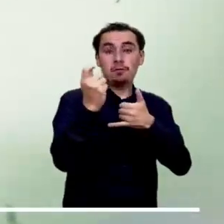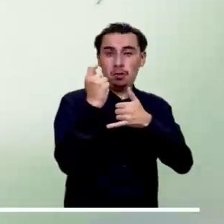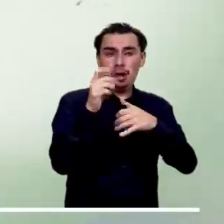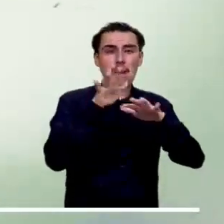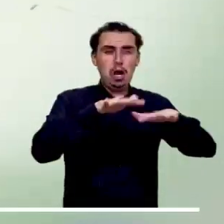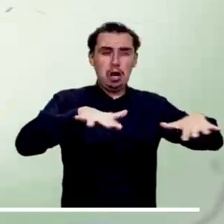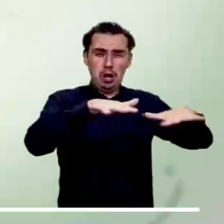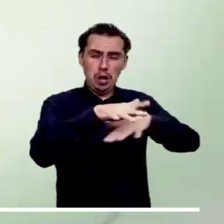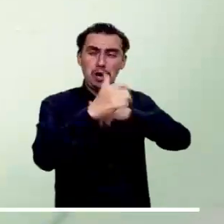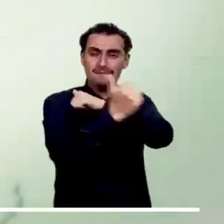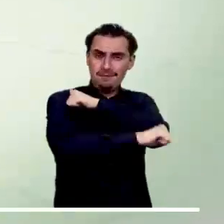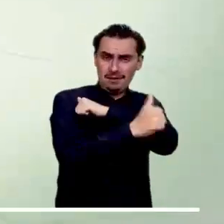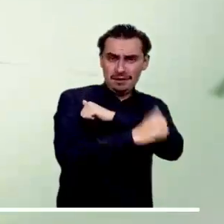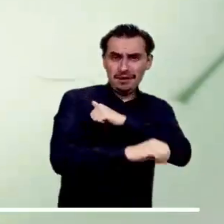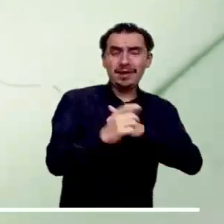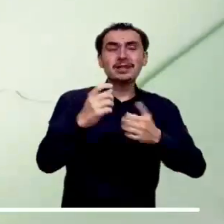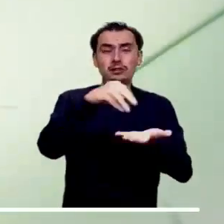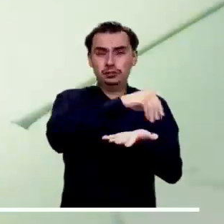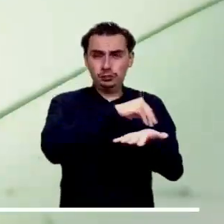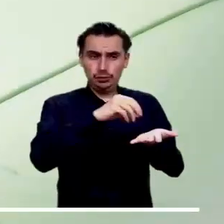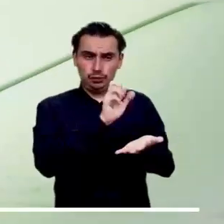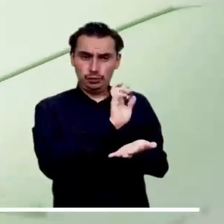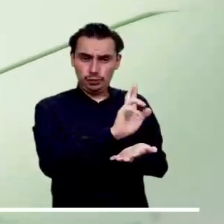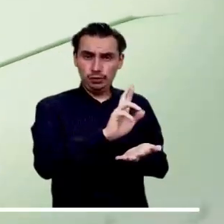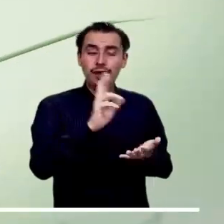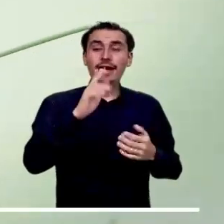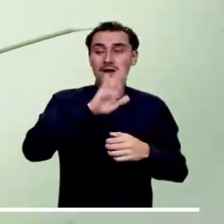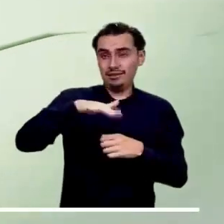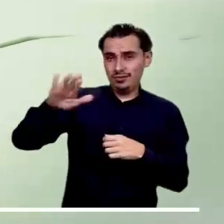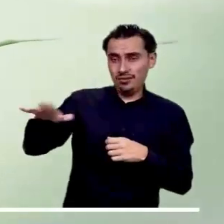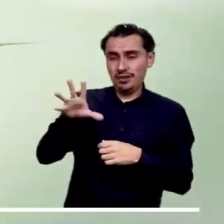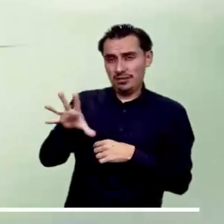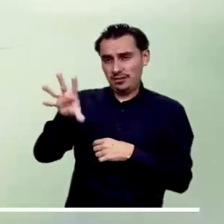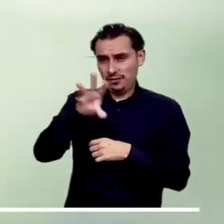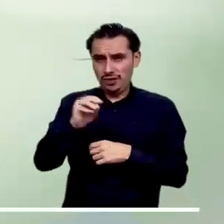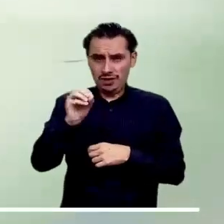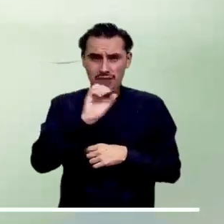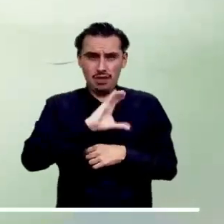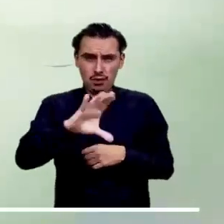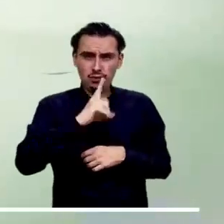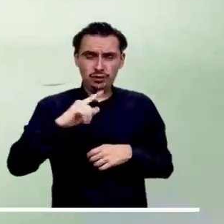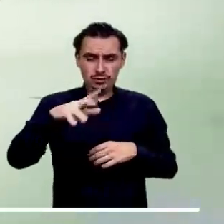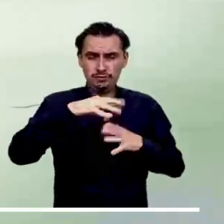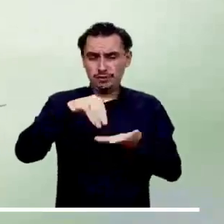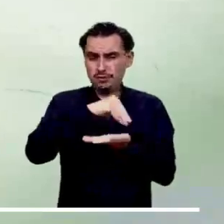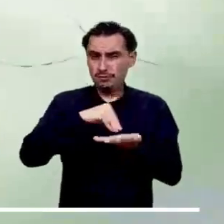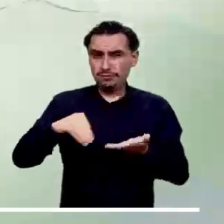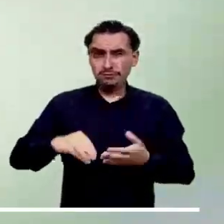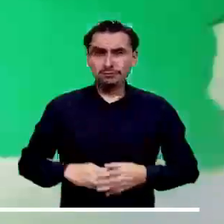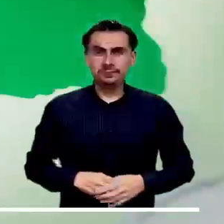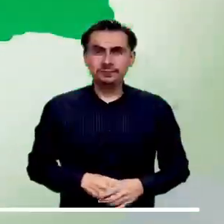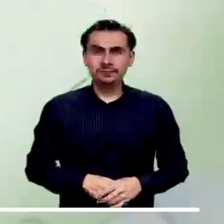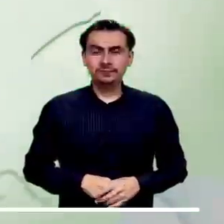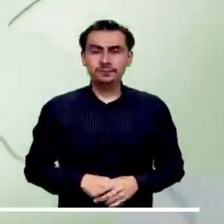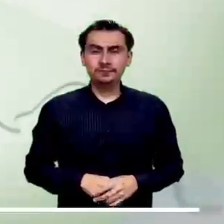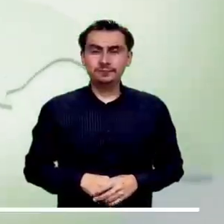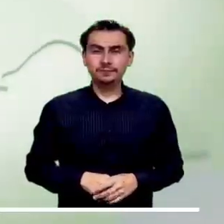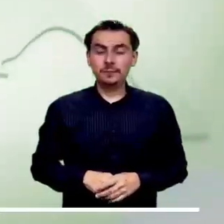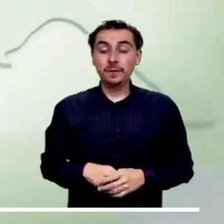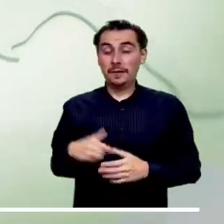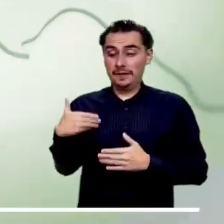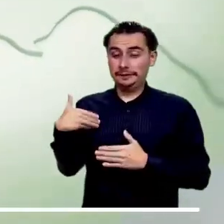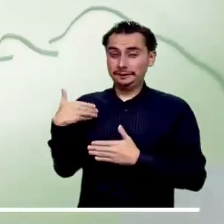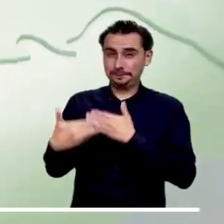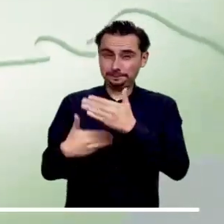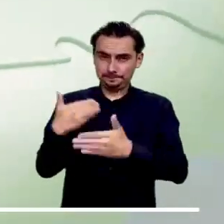de Santander, norte de Antioquia, eje cafetero y occidente de Santander. Las nubes irán poblando el cielo